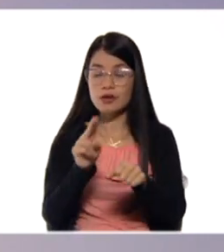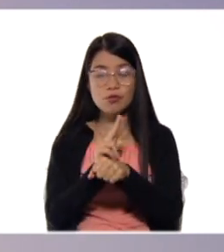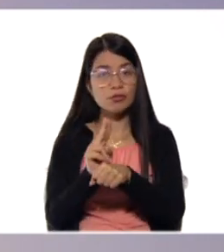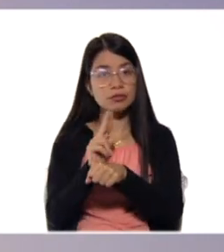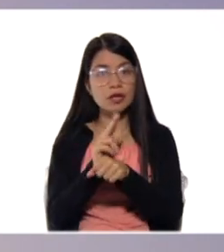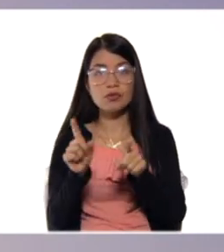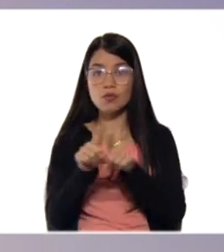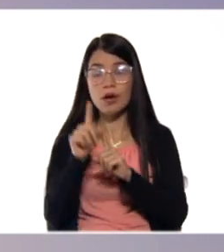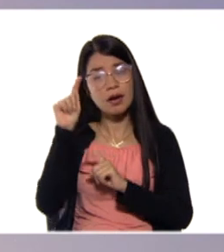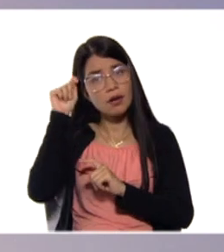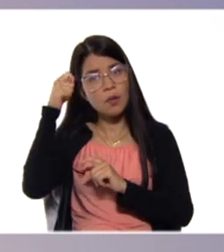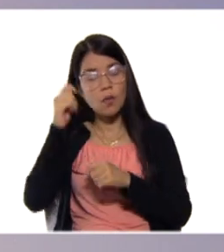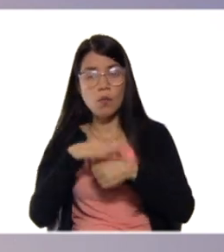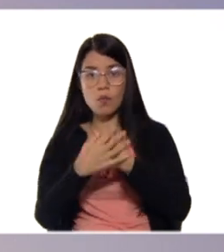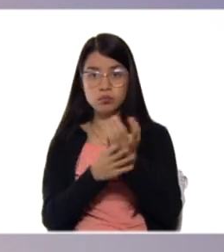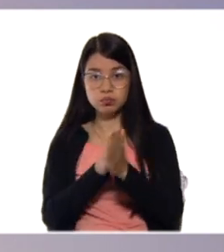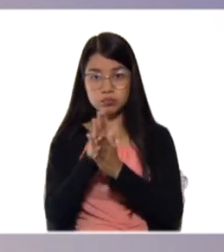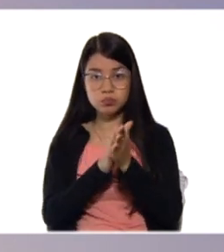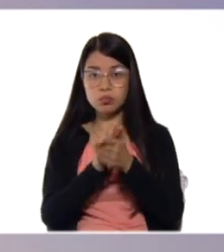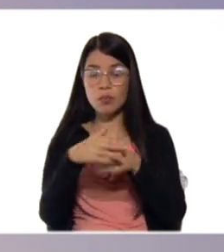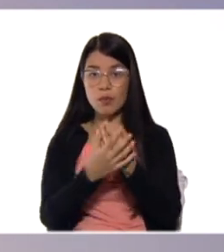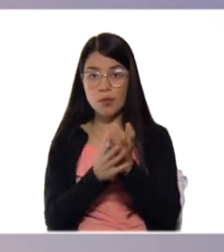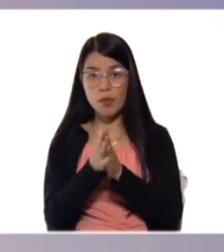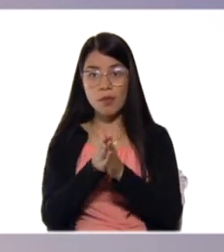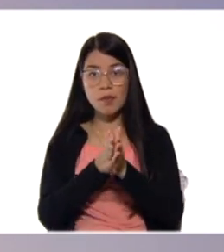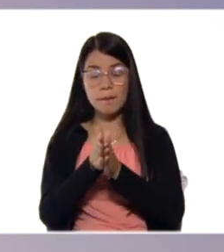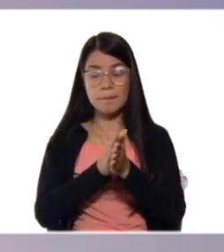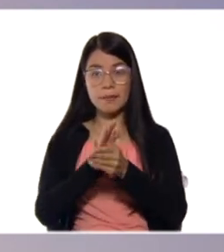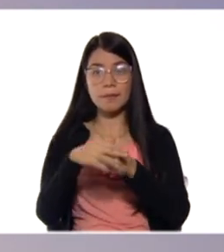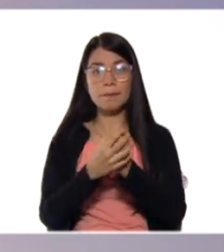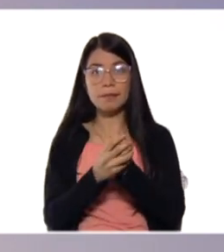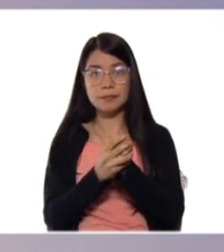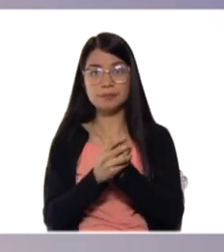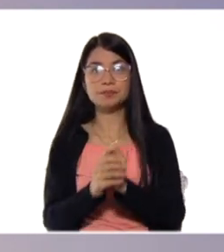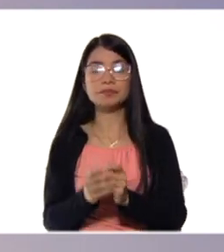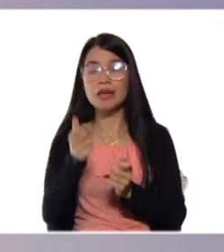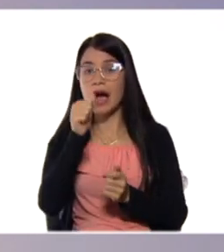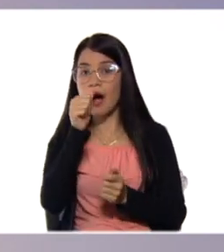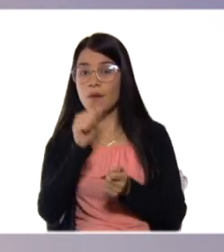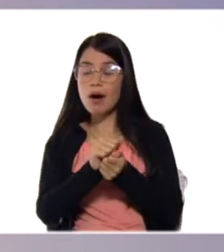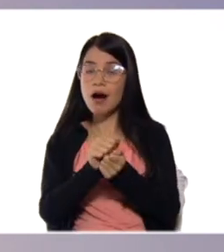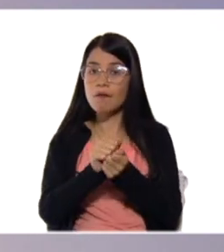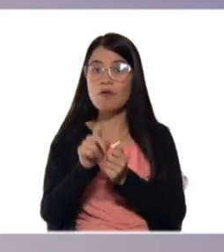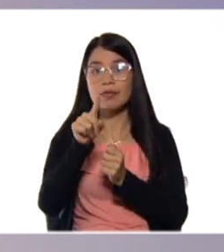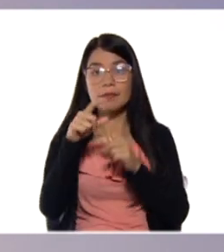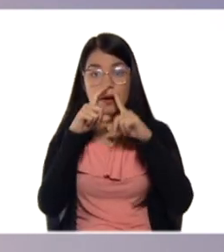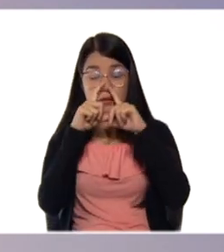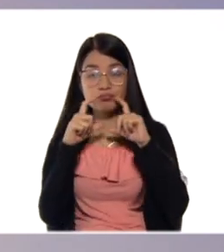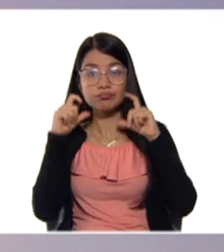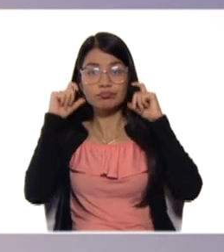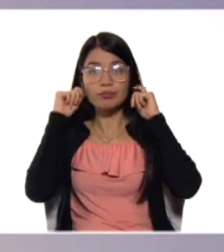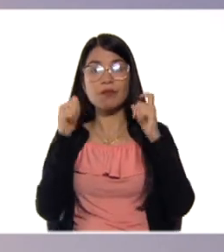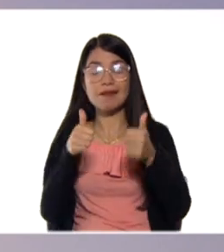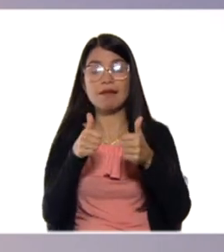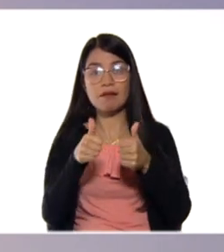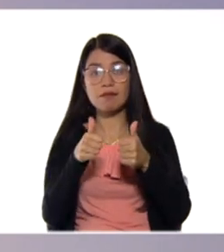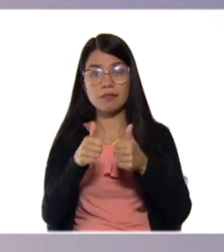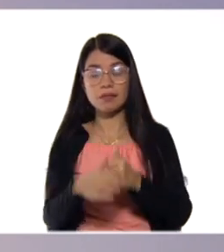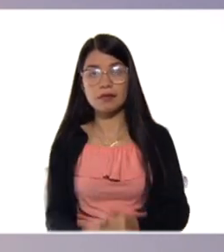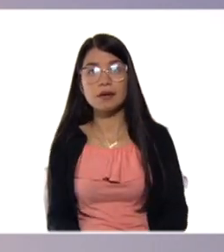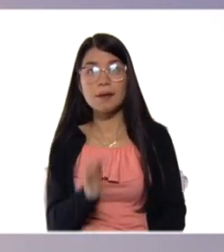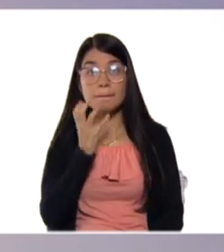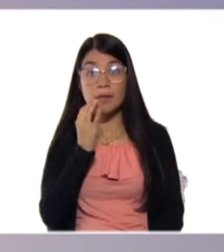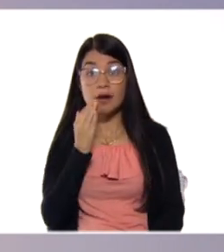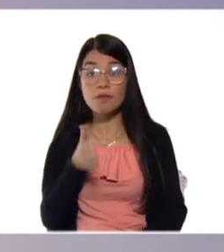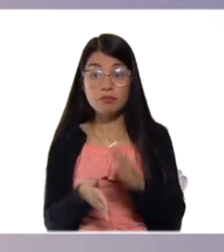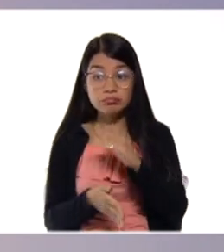Recuerda lavar constantemente tus manos con agua y jabón. Utilizar correctamente el tapabocas. Y si vamos